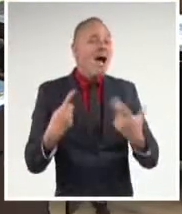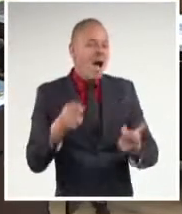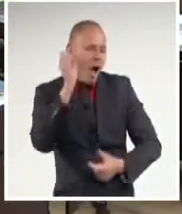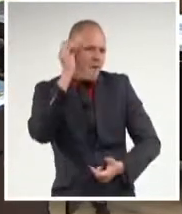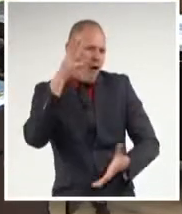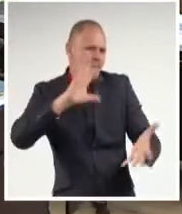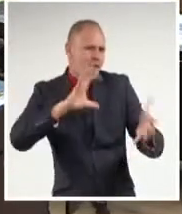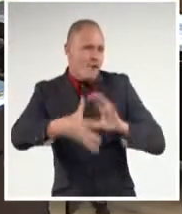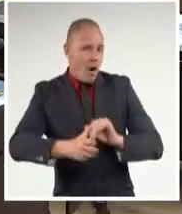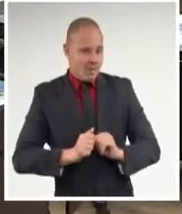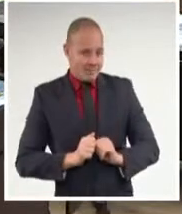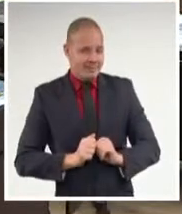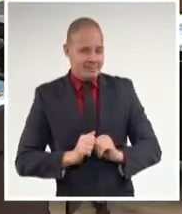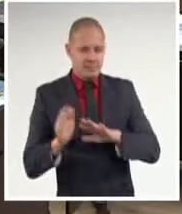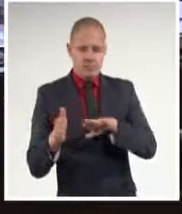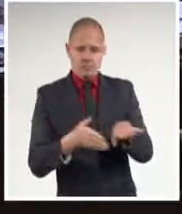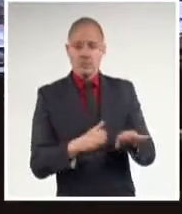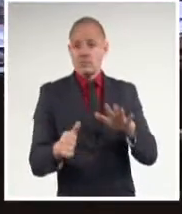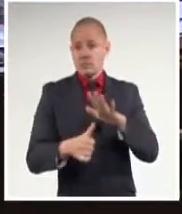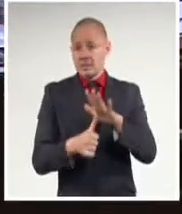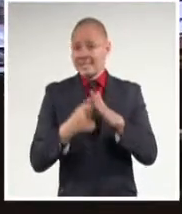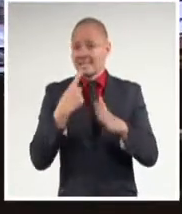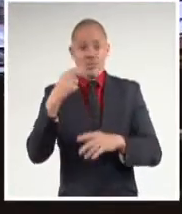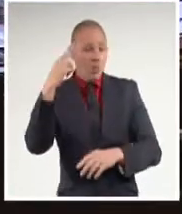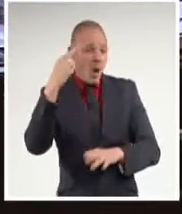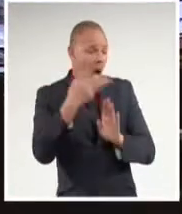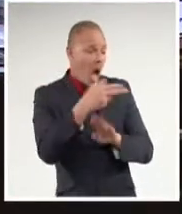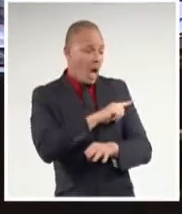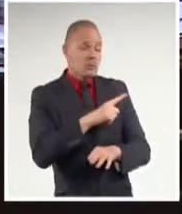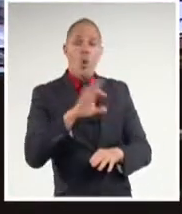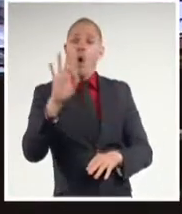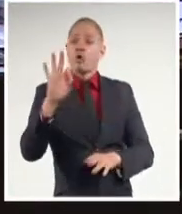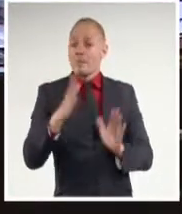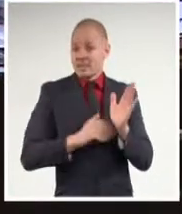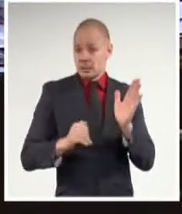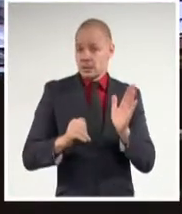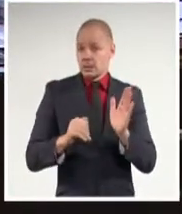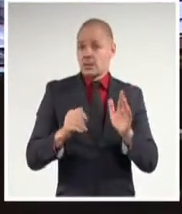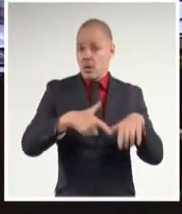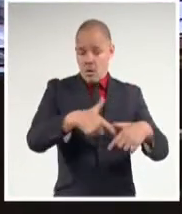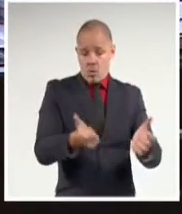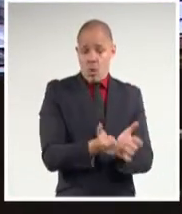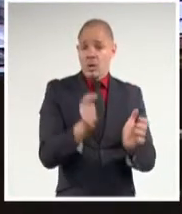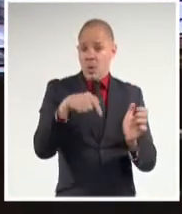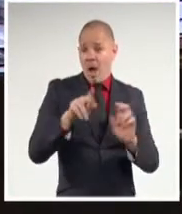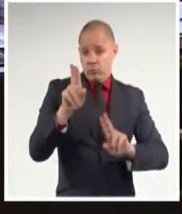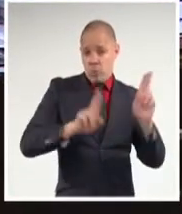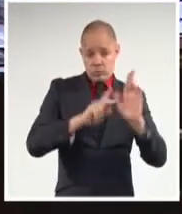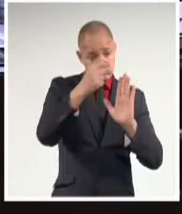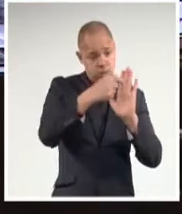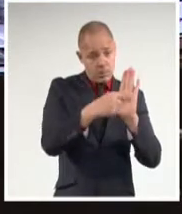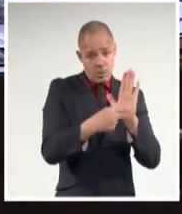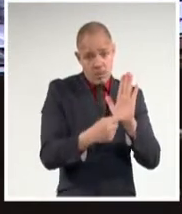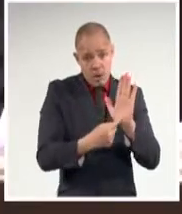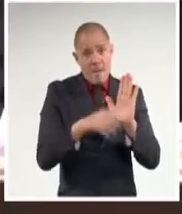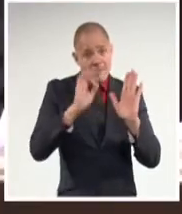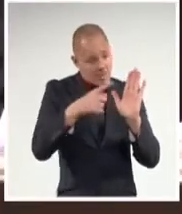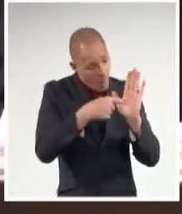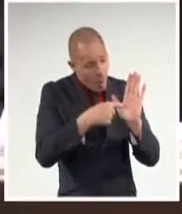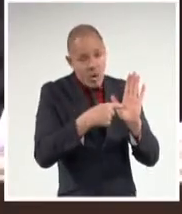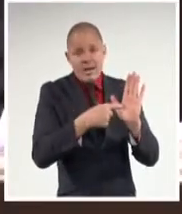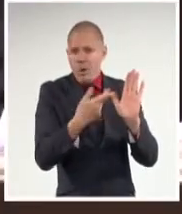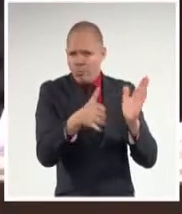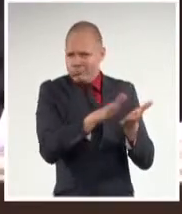ratificó que lo debatido y acordado hace ocho meses en el octavo congreso constituye la guía para la labor partidista y el trabajo político